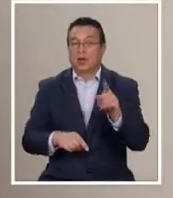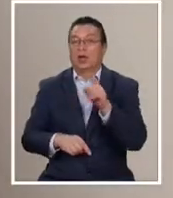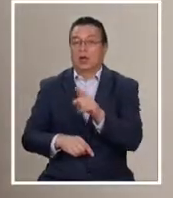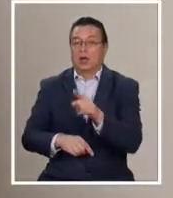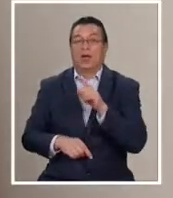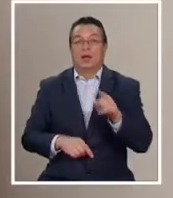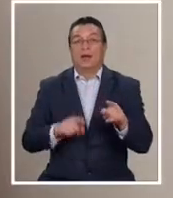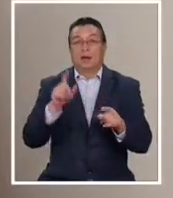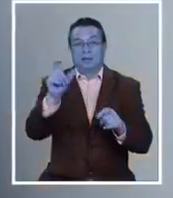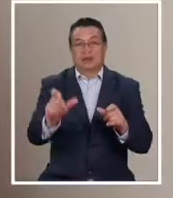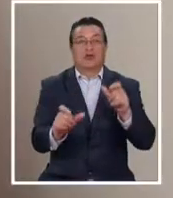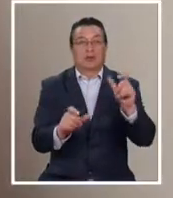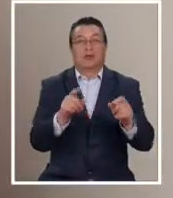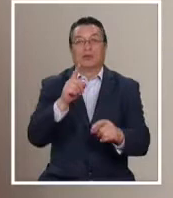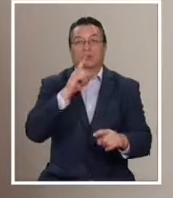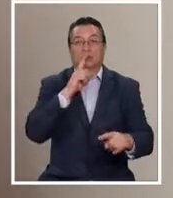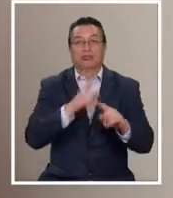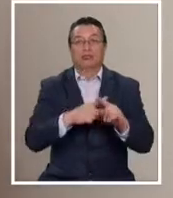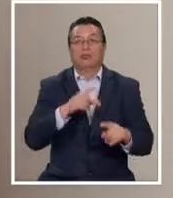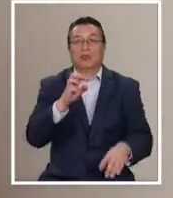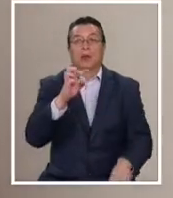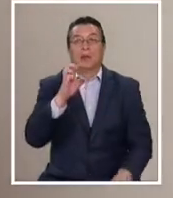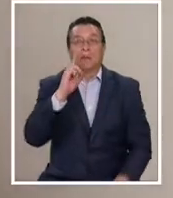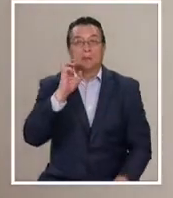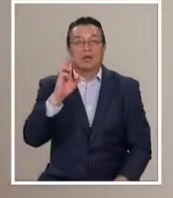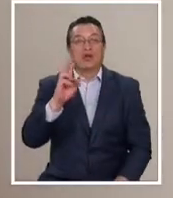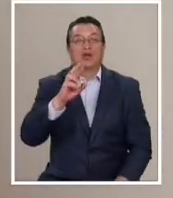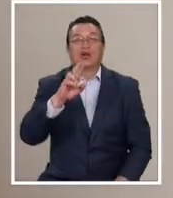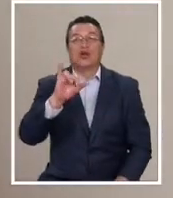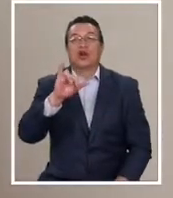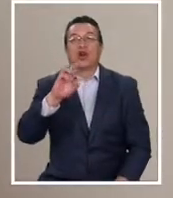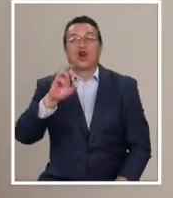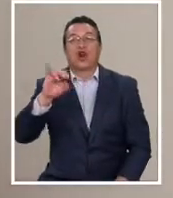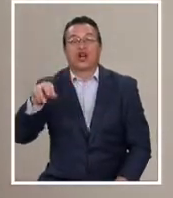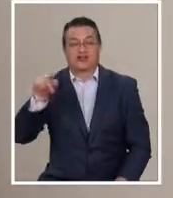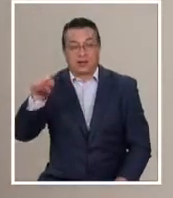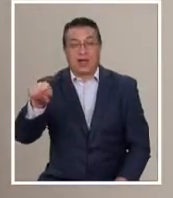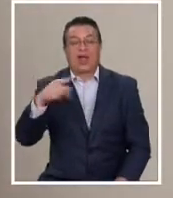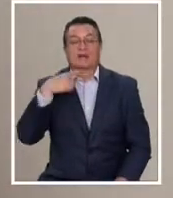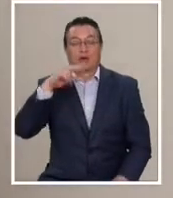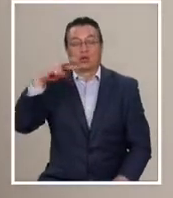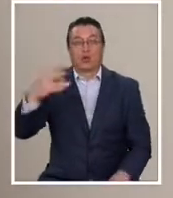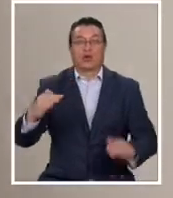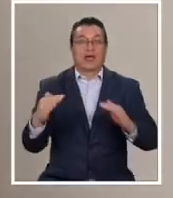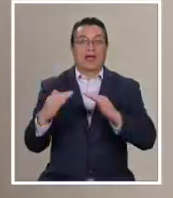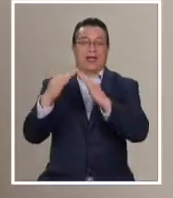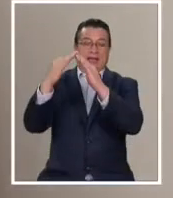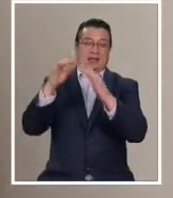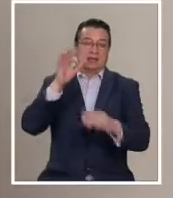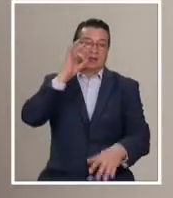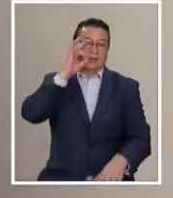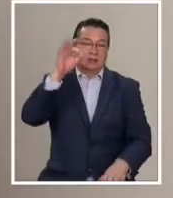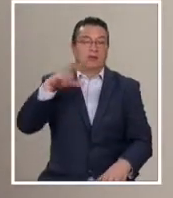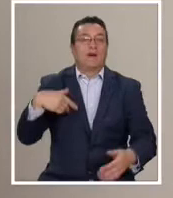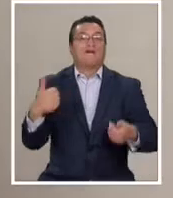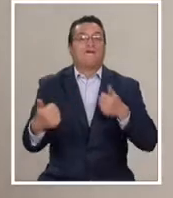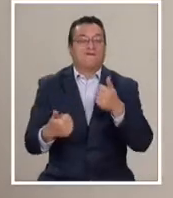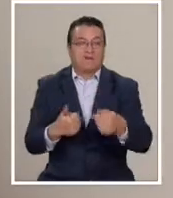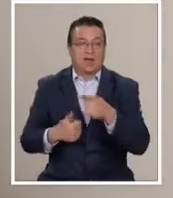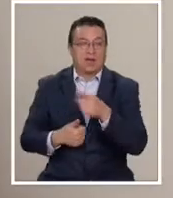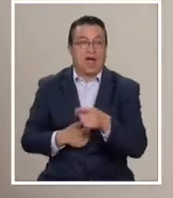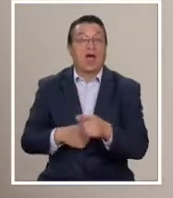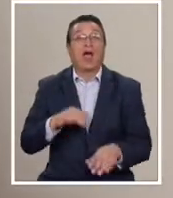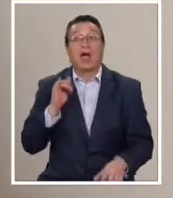esta persona que se llama Pierre-Jean Chalonzon, que es el dueño de esa mansión donde se llevan a cabo estas fiestas,